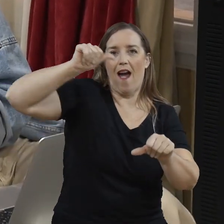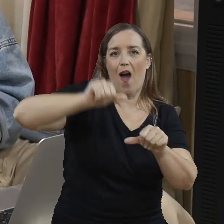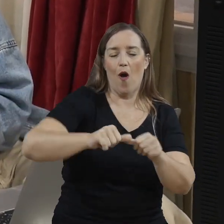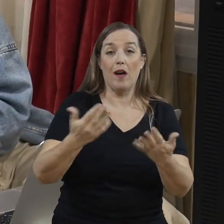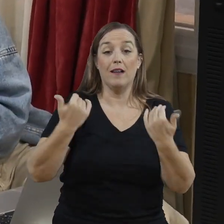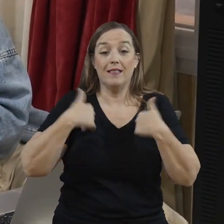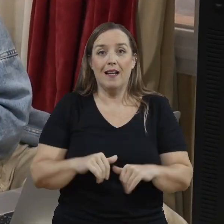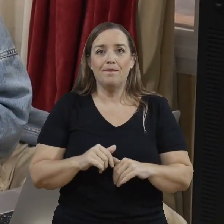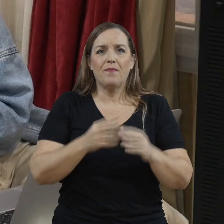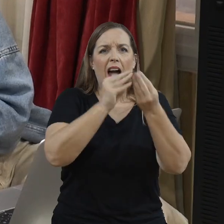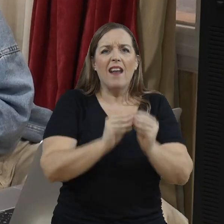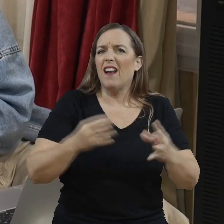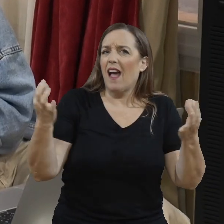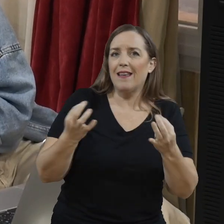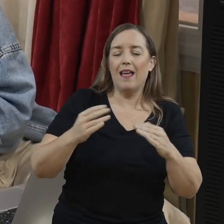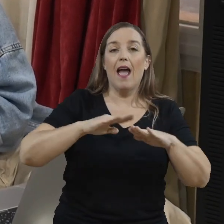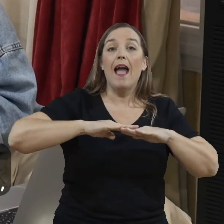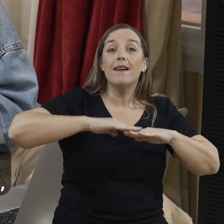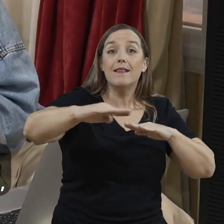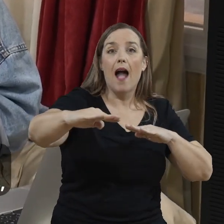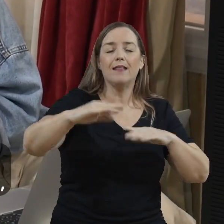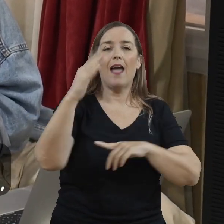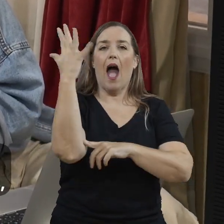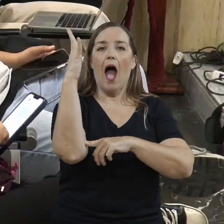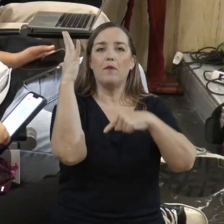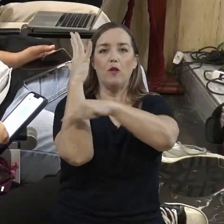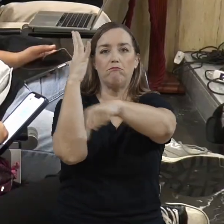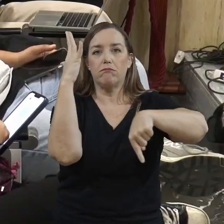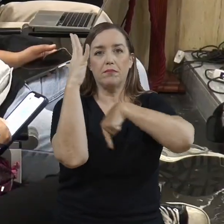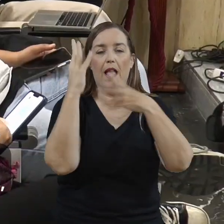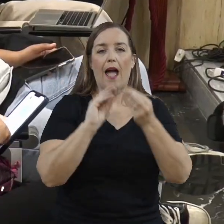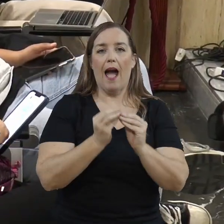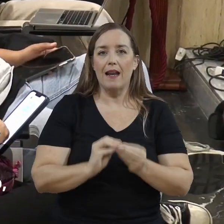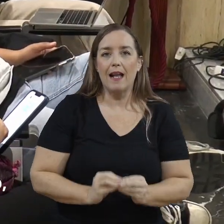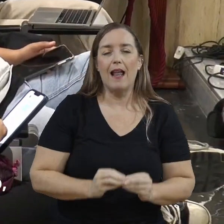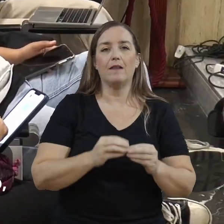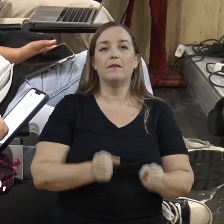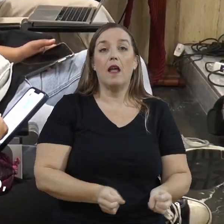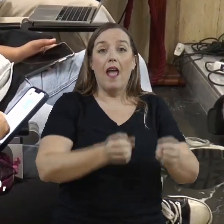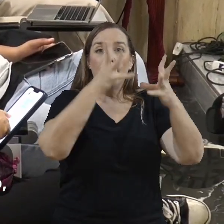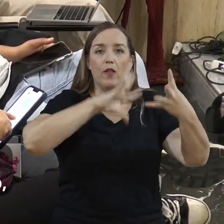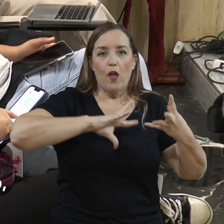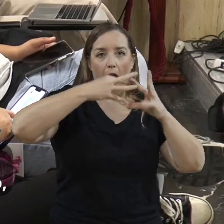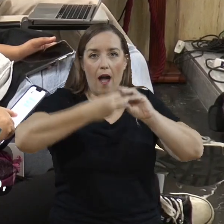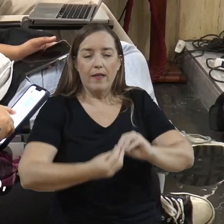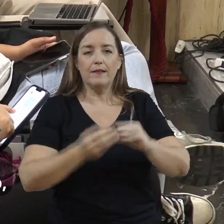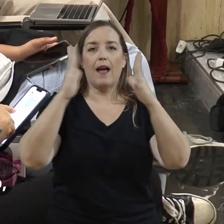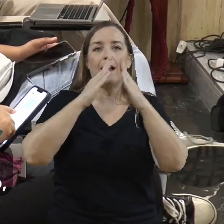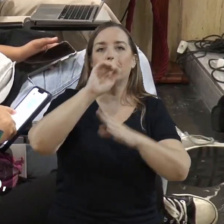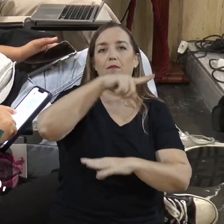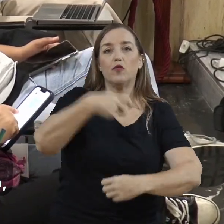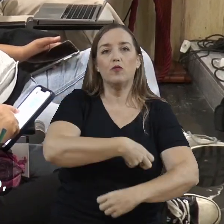pavimentación de calles, mejoras de alcorques, adaptación de edificios y viviendas municipales, acceso a aseos públicos,